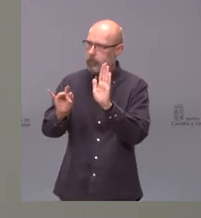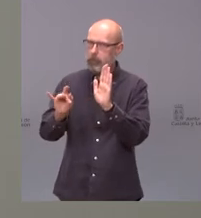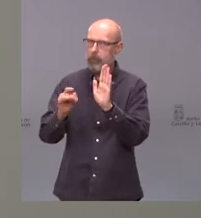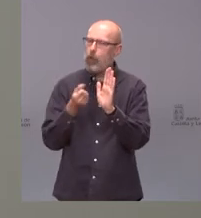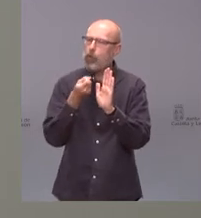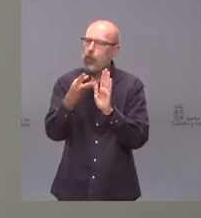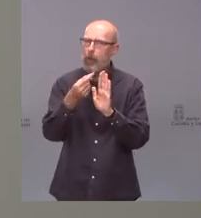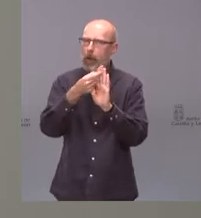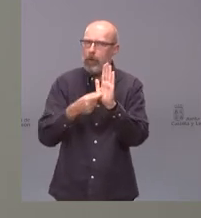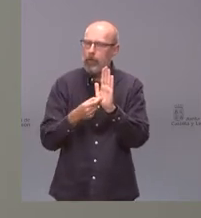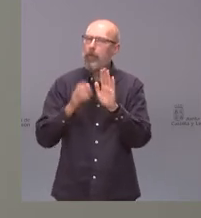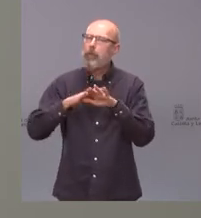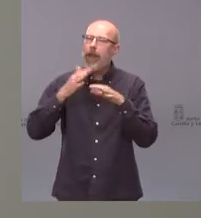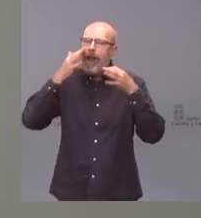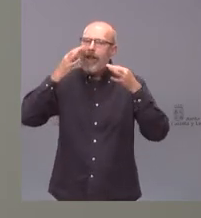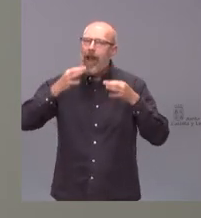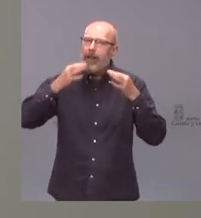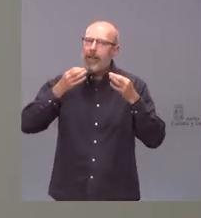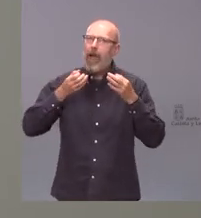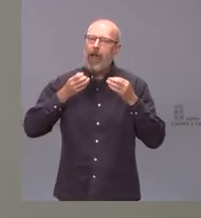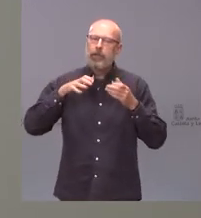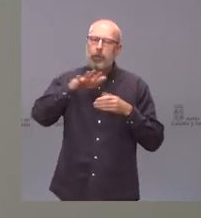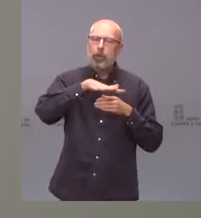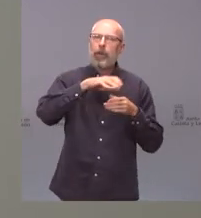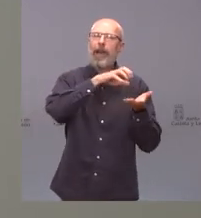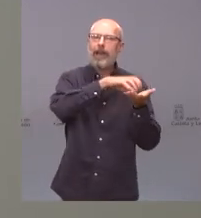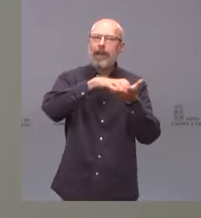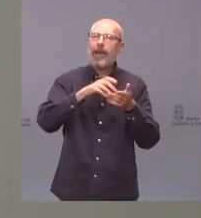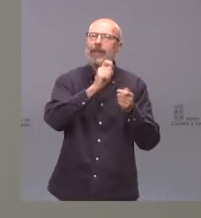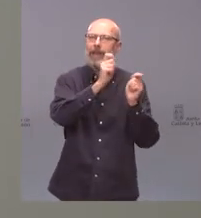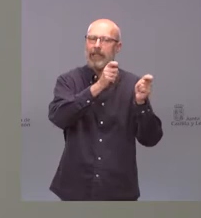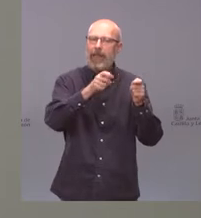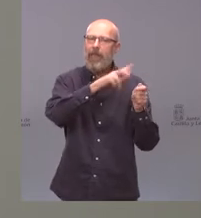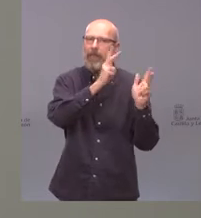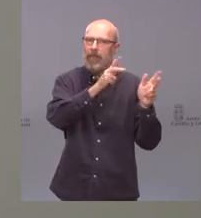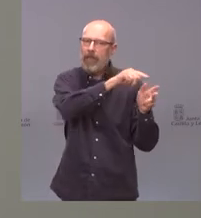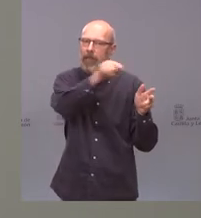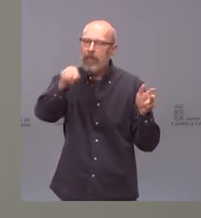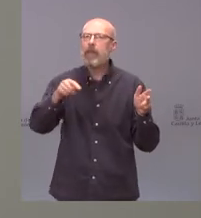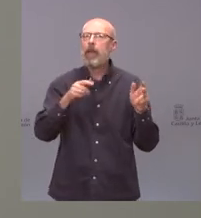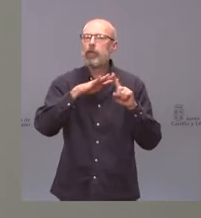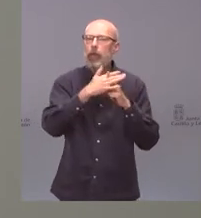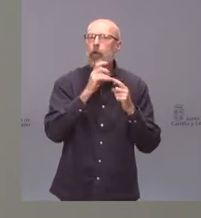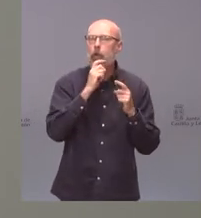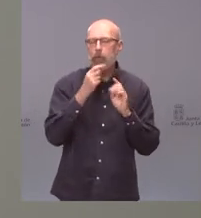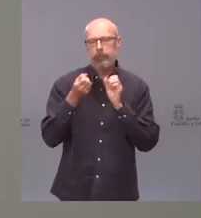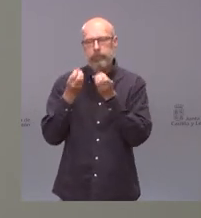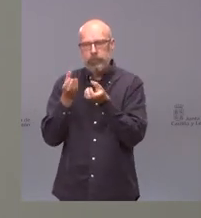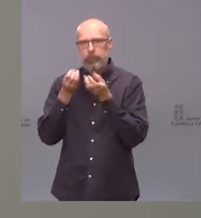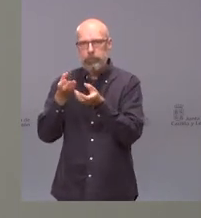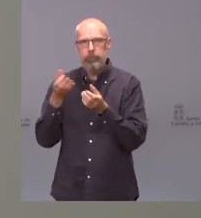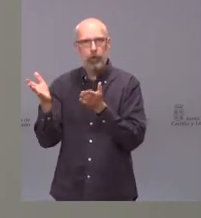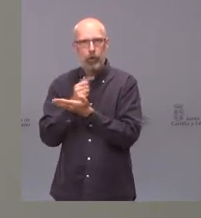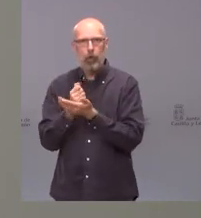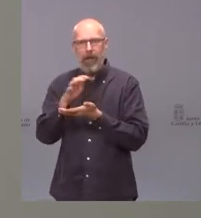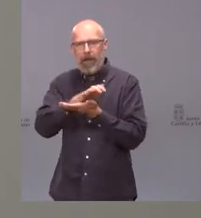cuál había sido la realidad de las residencias. Fue de los primeros informes que se elaboró posterior al de la comunidad